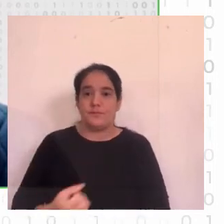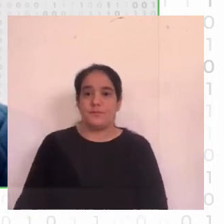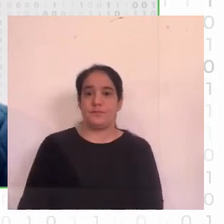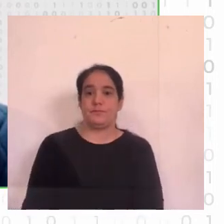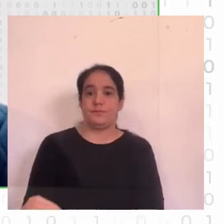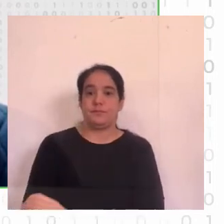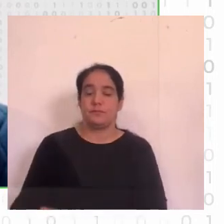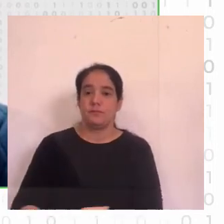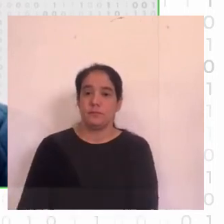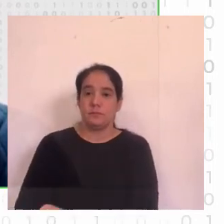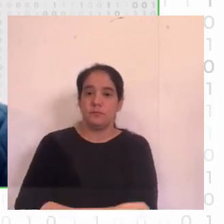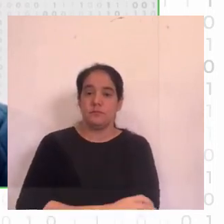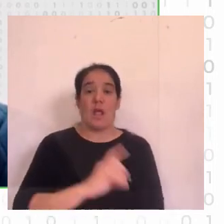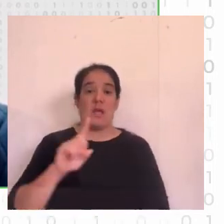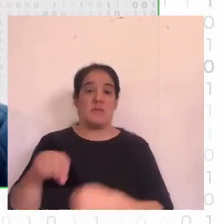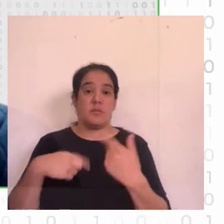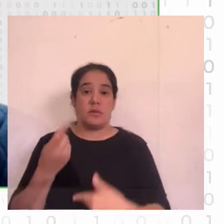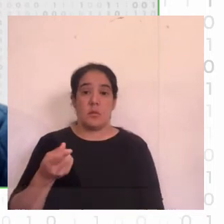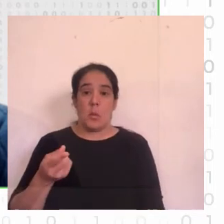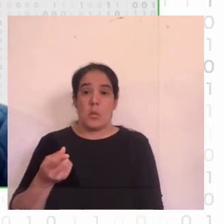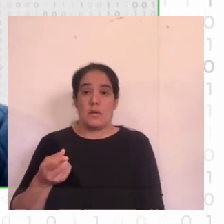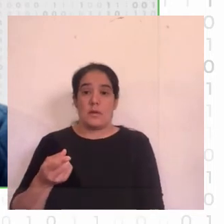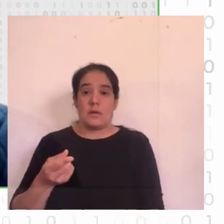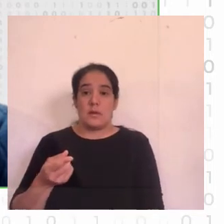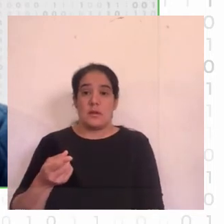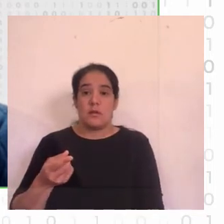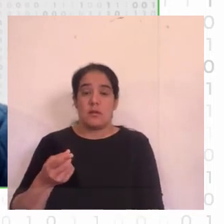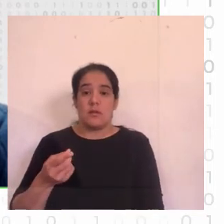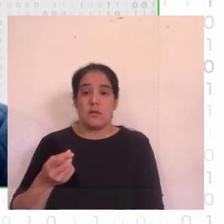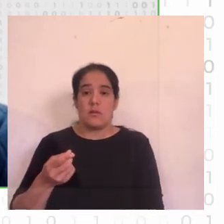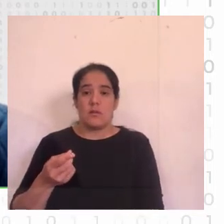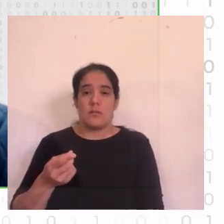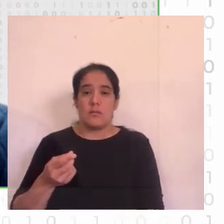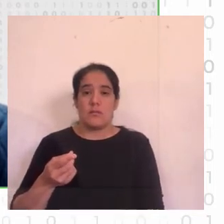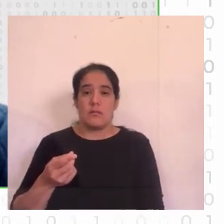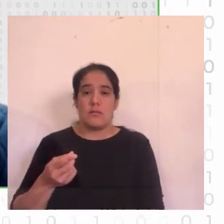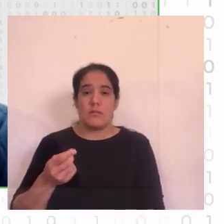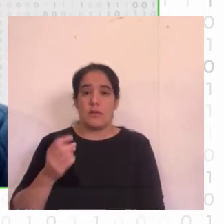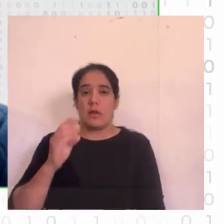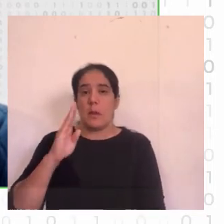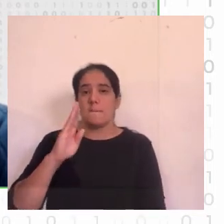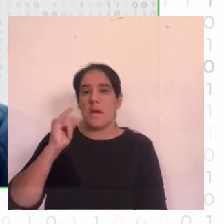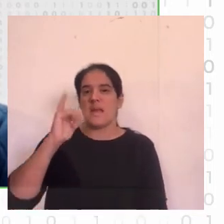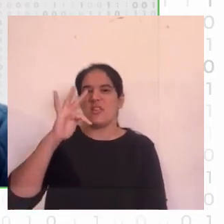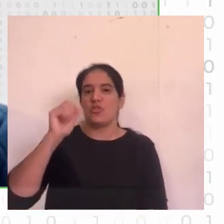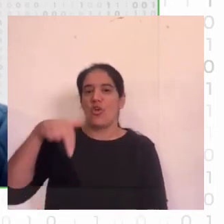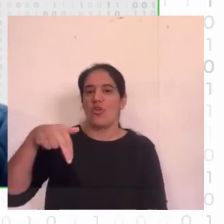después de eso en realidad no sé si en Python en R ¿en qué programa utilizaron?